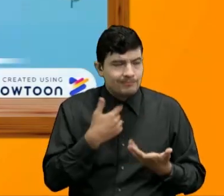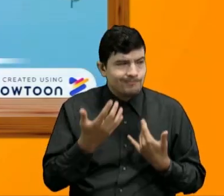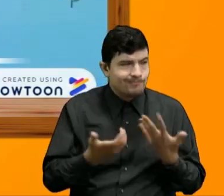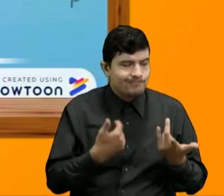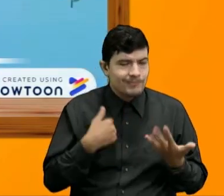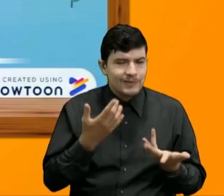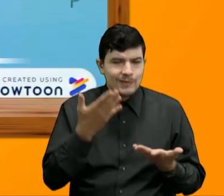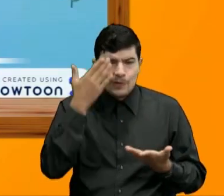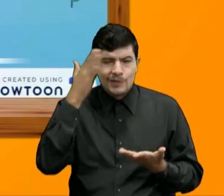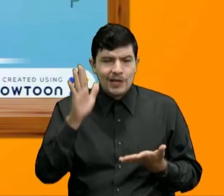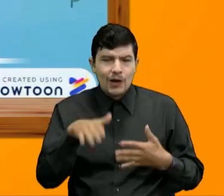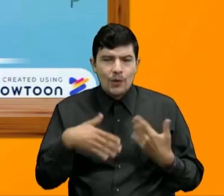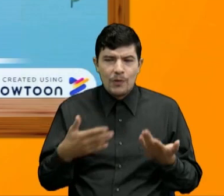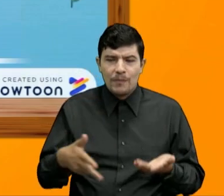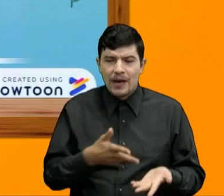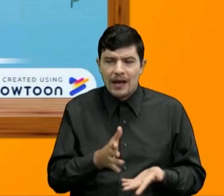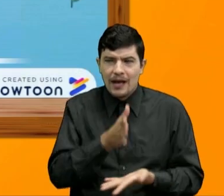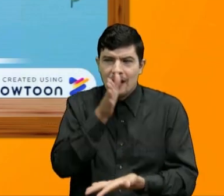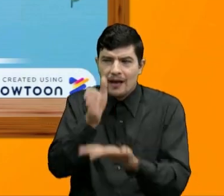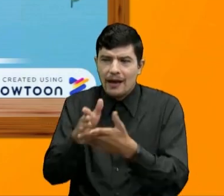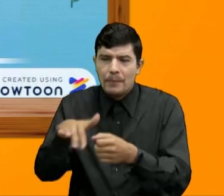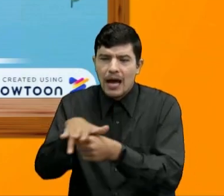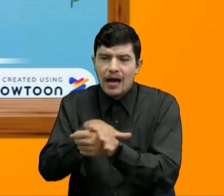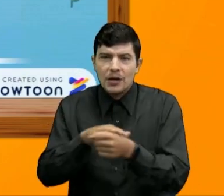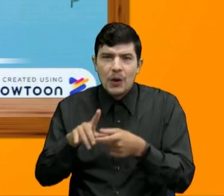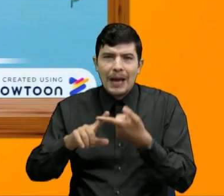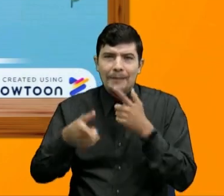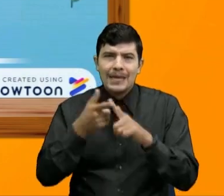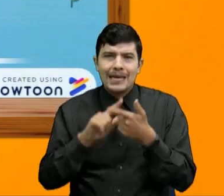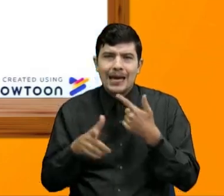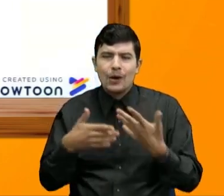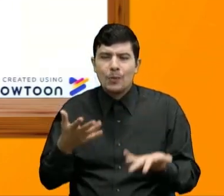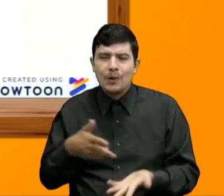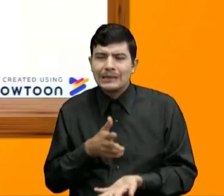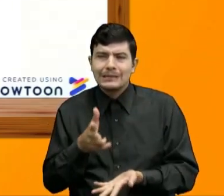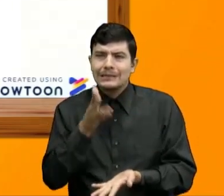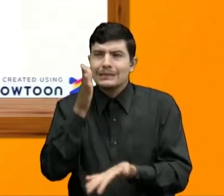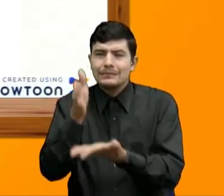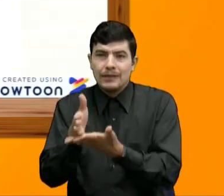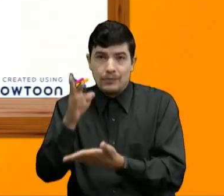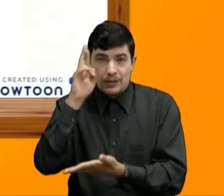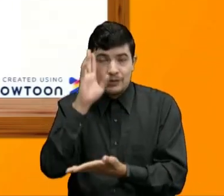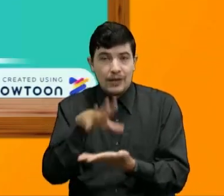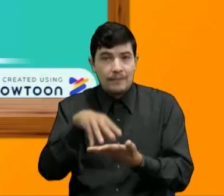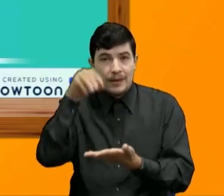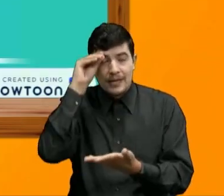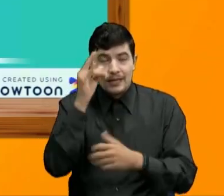Tendrás que usar un mapa Así que diviértete aprendiendo sobre el uso de los mapas